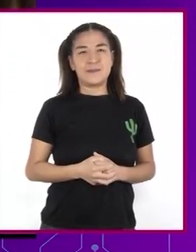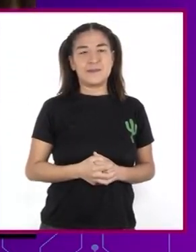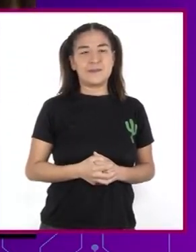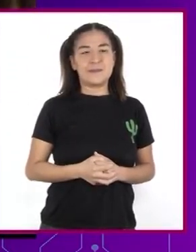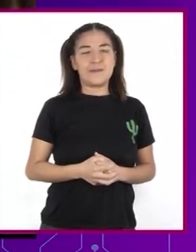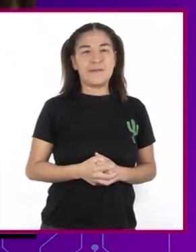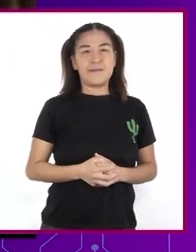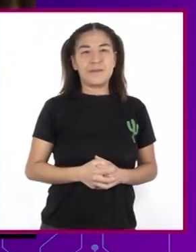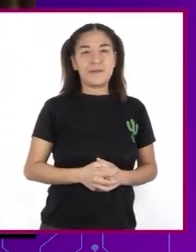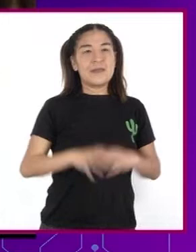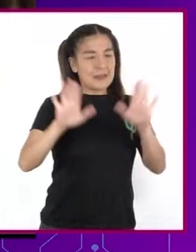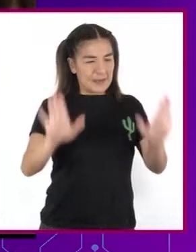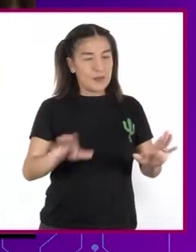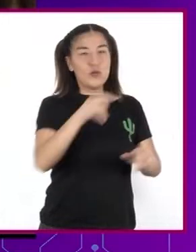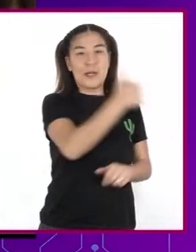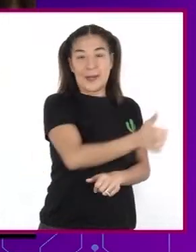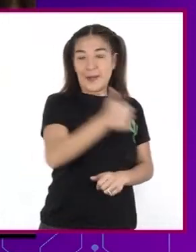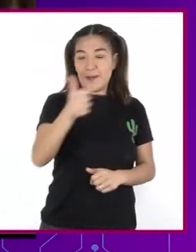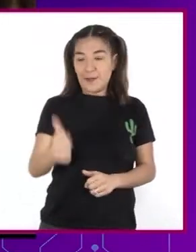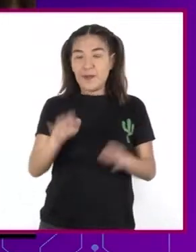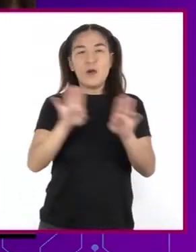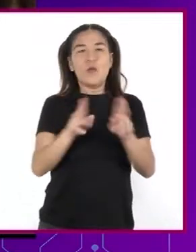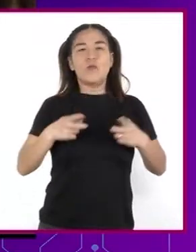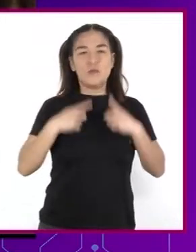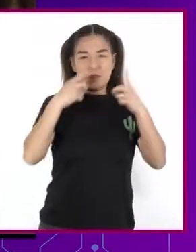Cada uno expondrá Su punto de vista